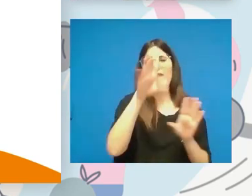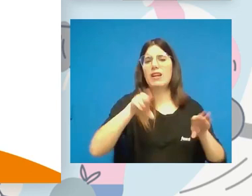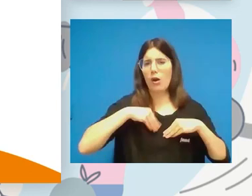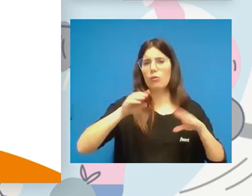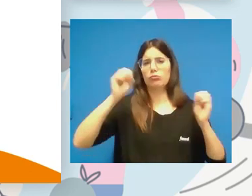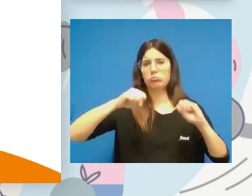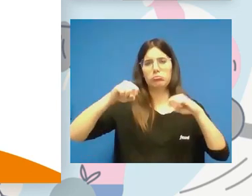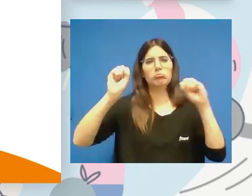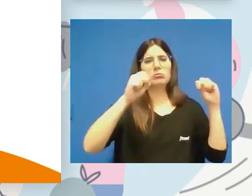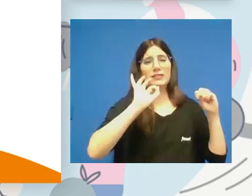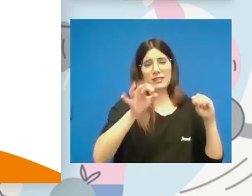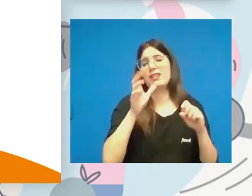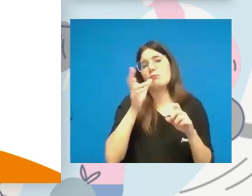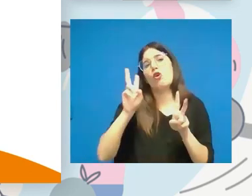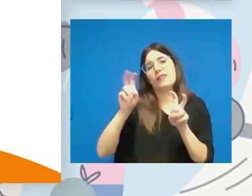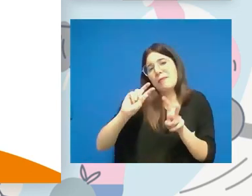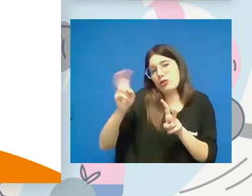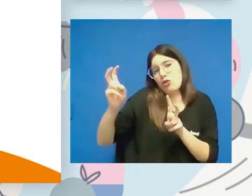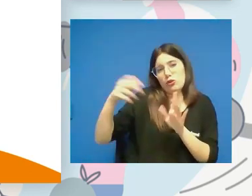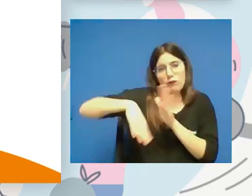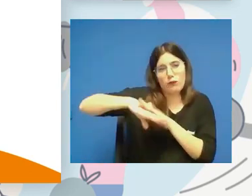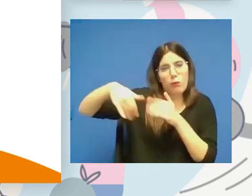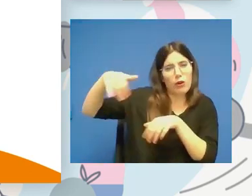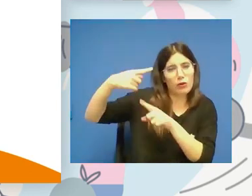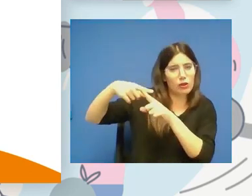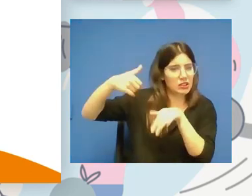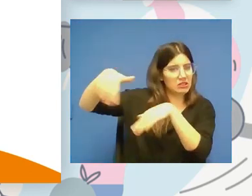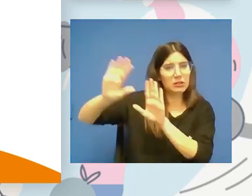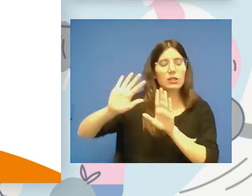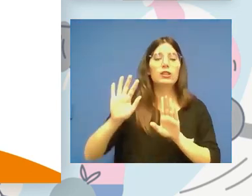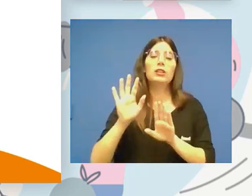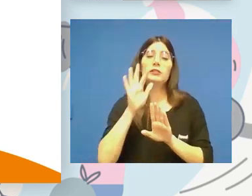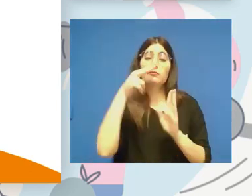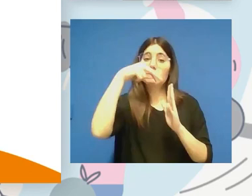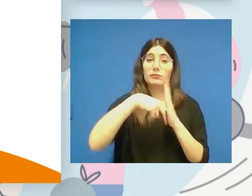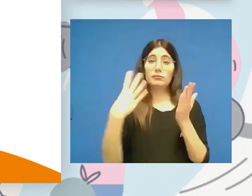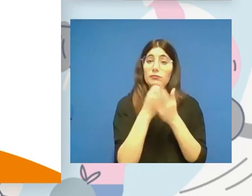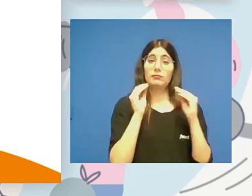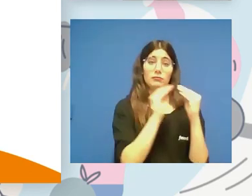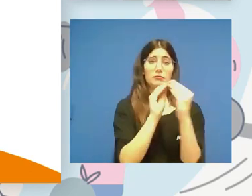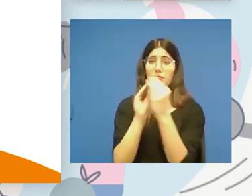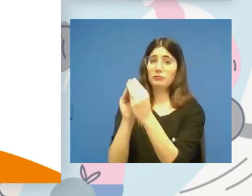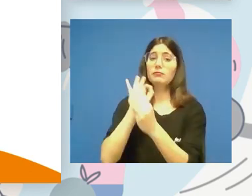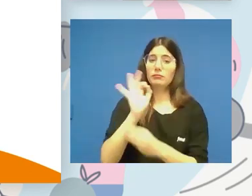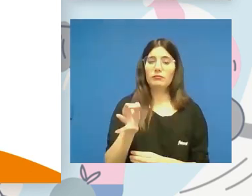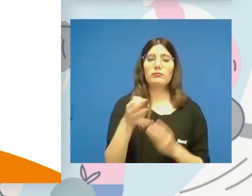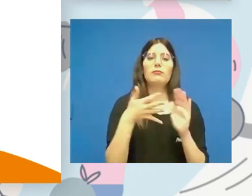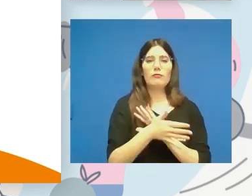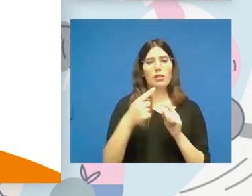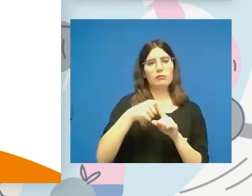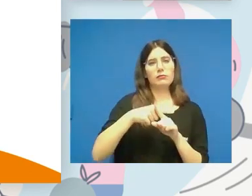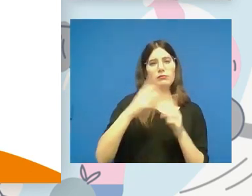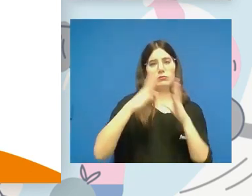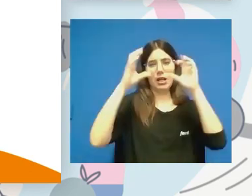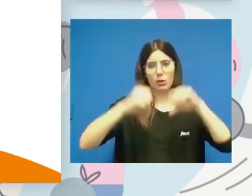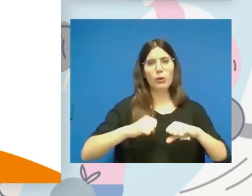las normas son plenamente acordes con toda su política y tenemos ese alto grado de consenso